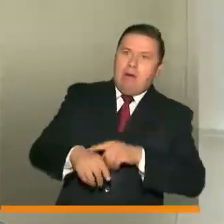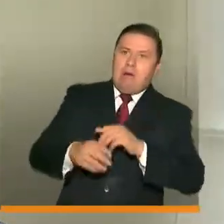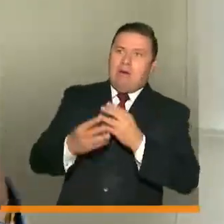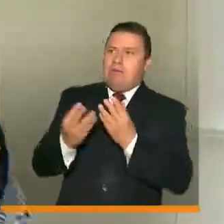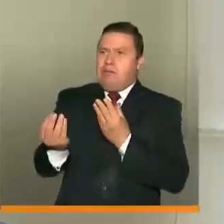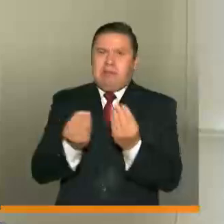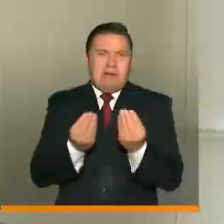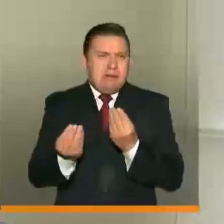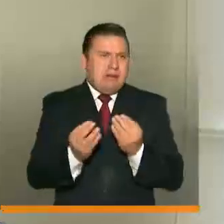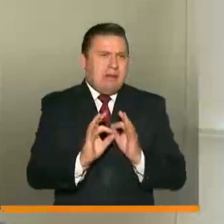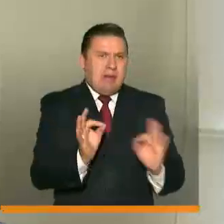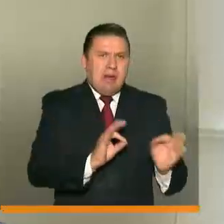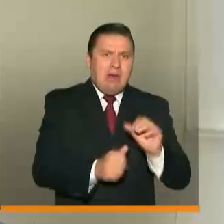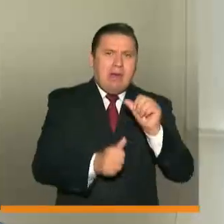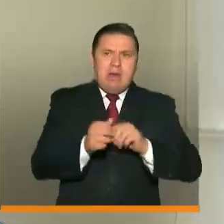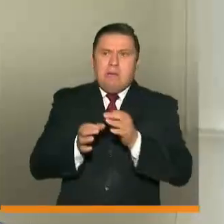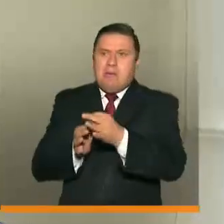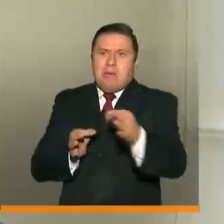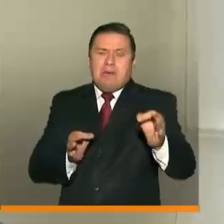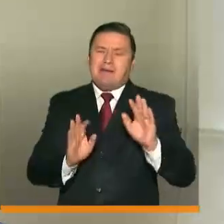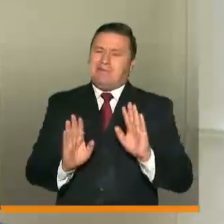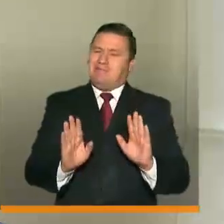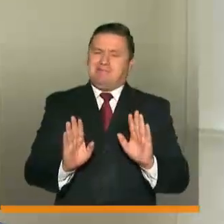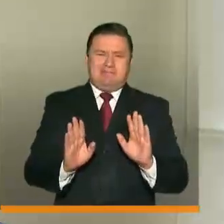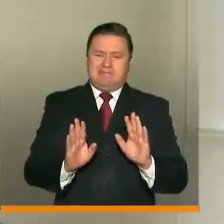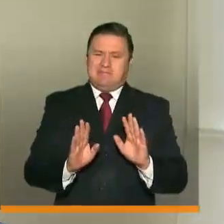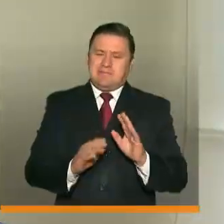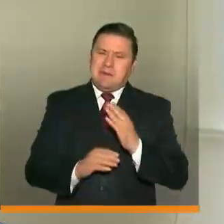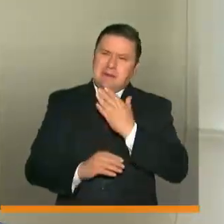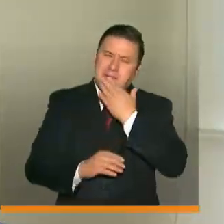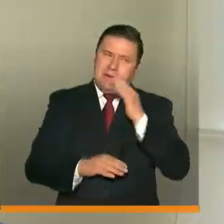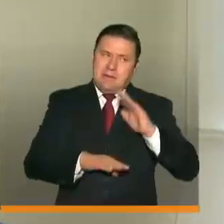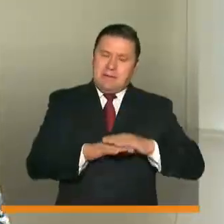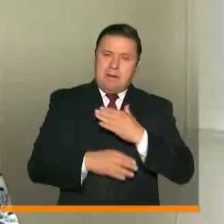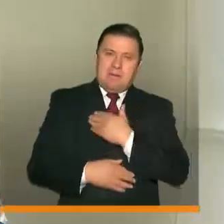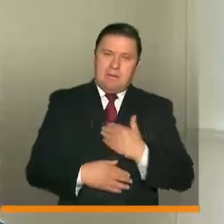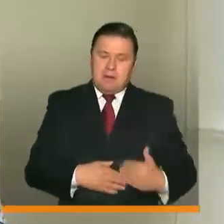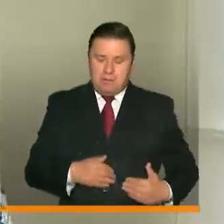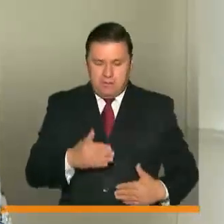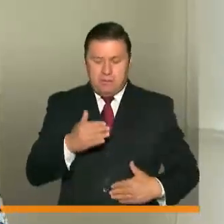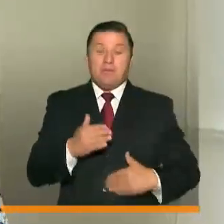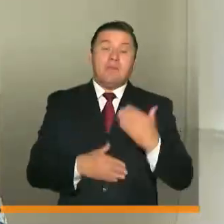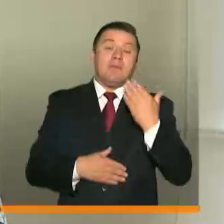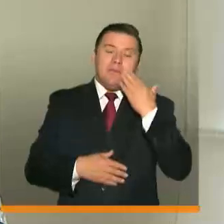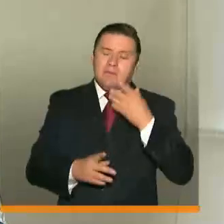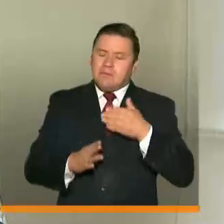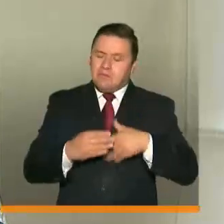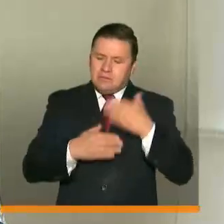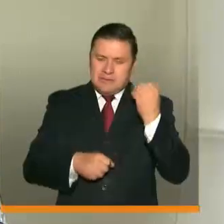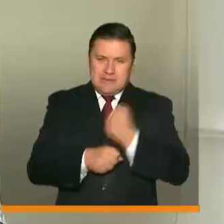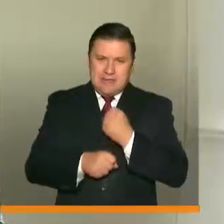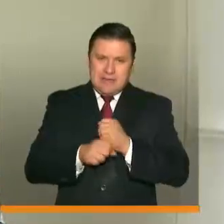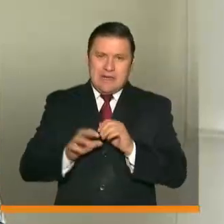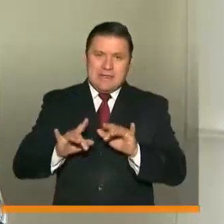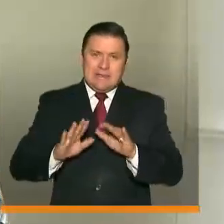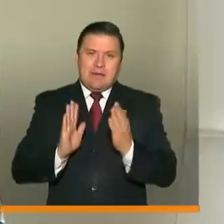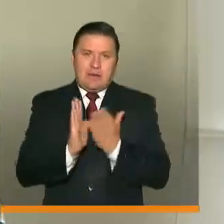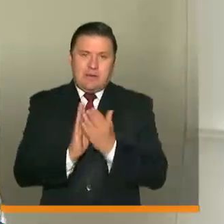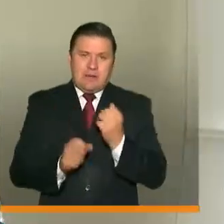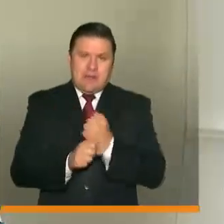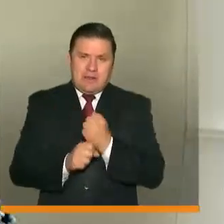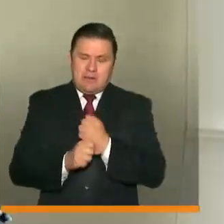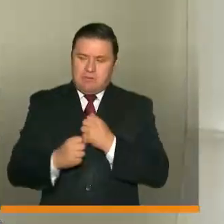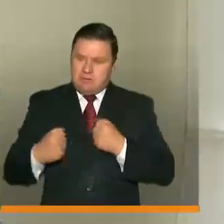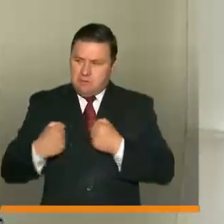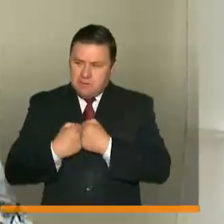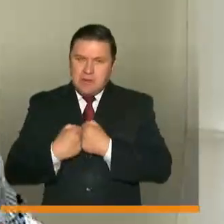cohortes, en las dinámicas de cada municipio. Entonces, todo esto, señor presidente, vamos a iniciar a trabajarlo con los secretarios de educación, que de